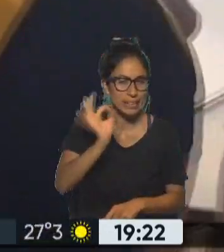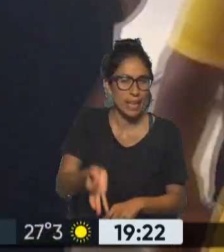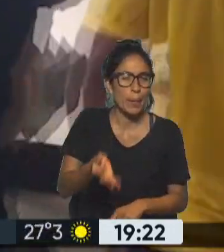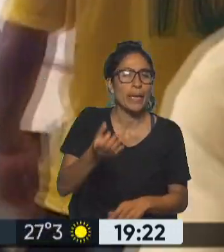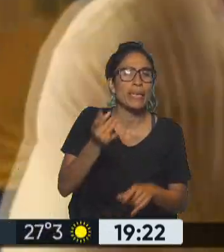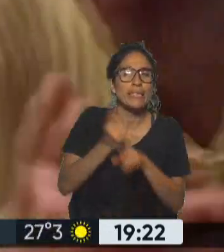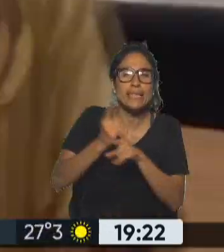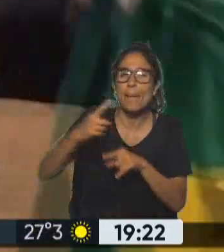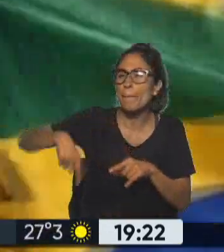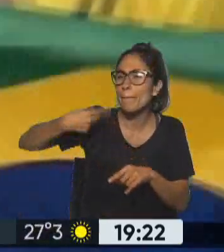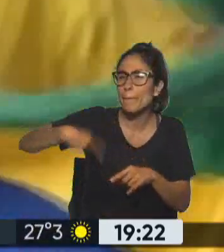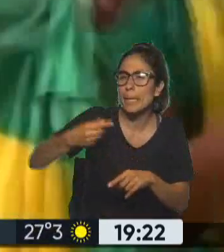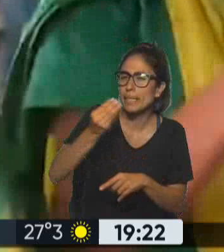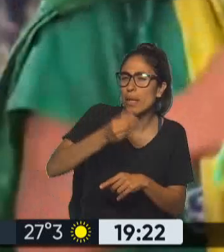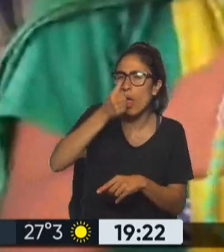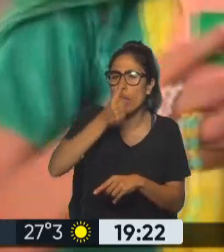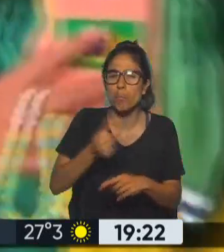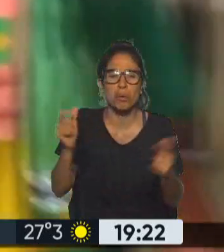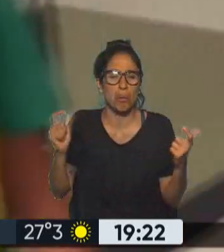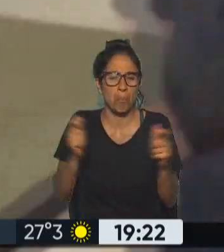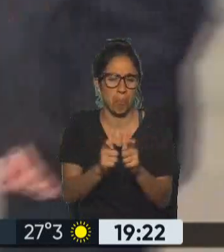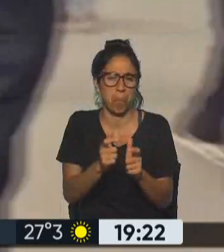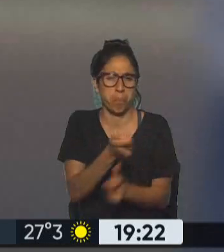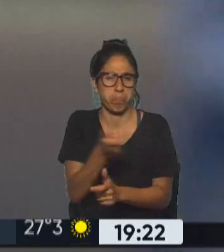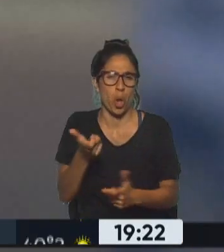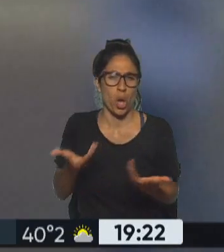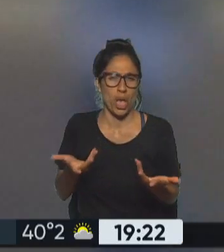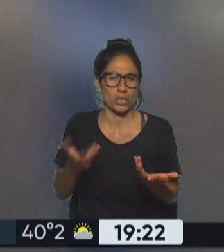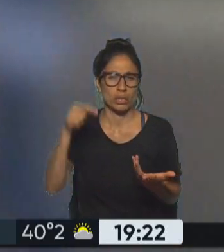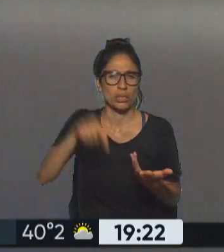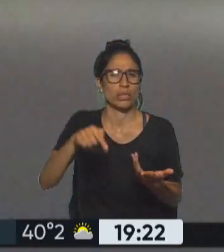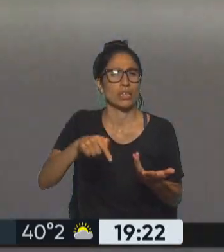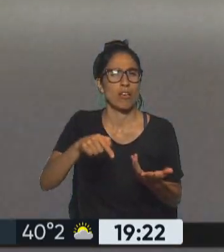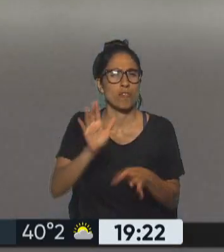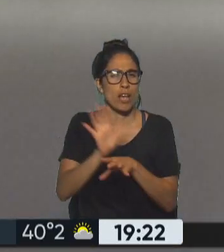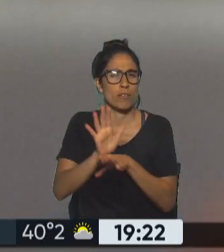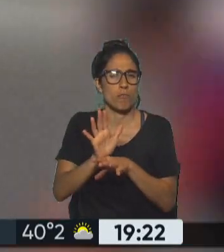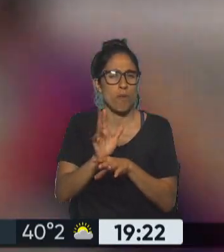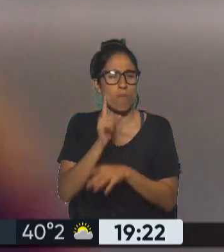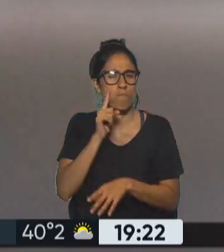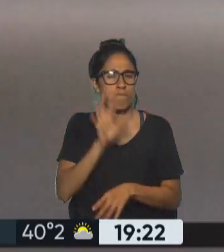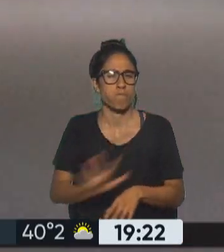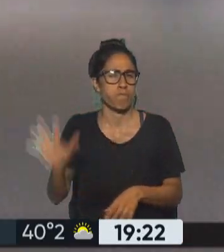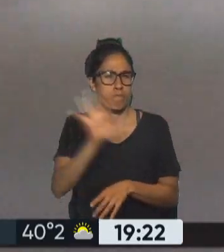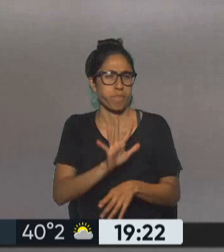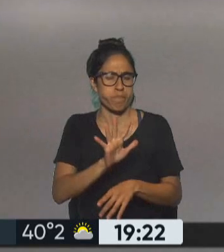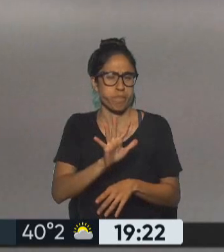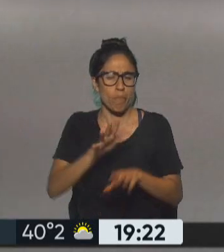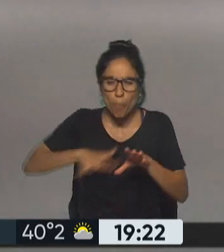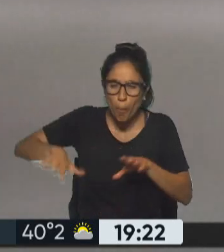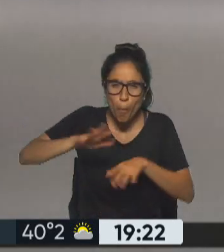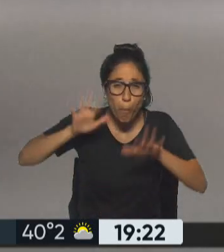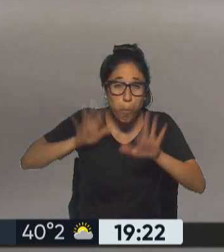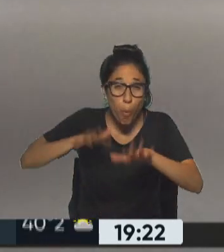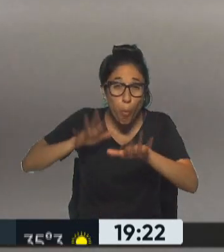espontánea no totalmente de hecho ya se veían colectivos y de la manera en la que arribaron de hecho ni siquiera estaba Lula en Brasilia Lula estaba